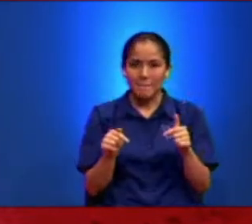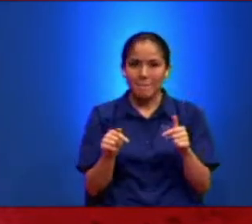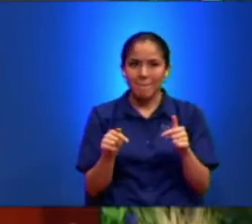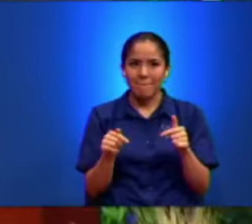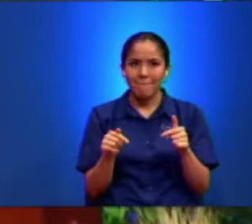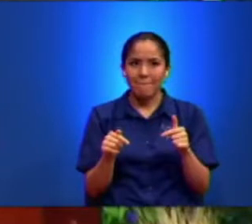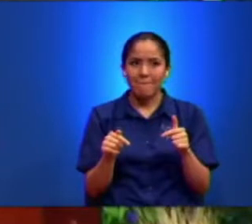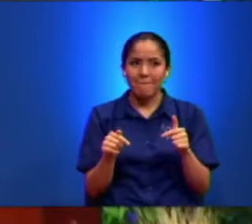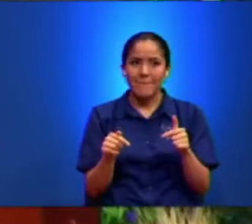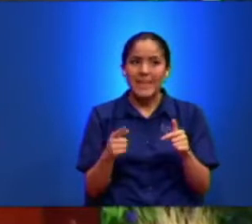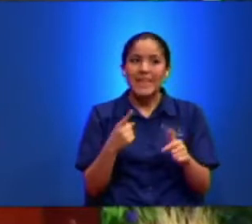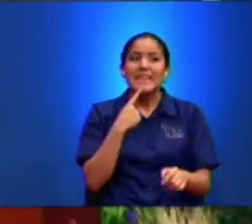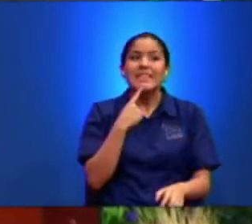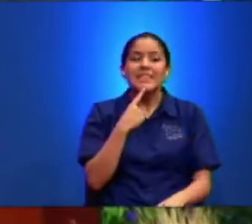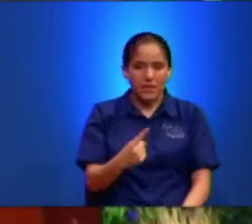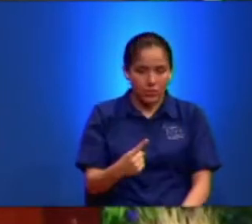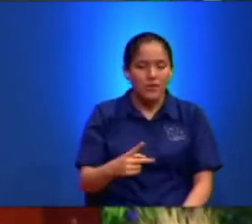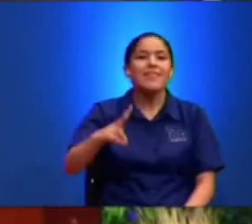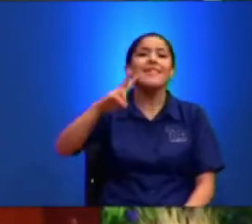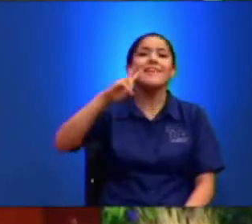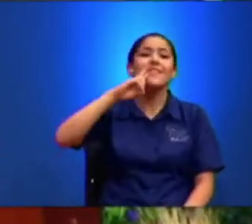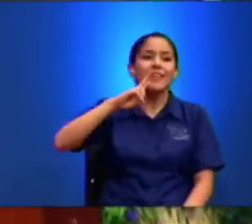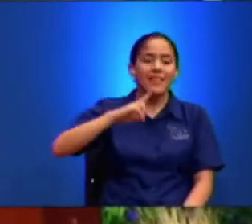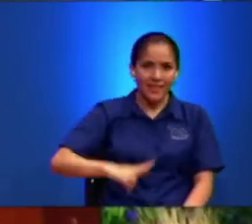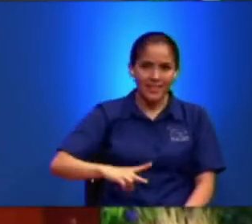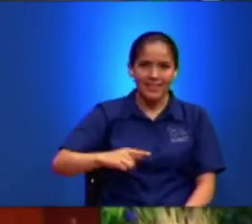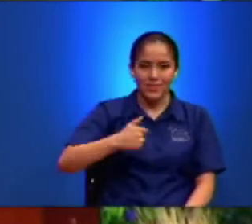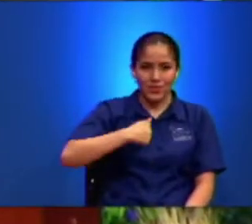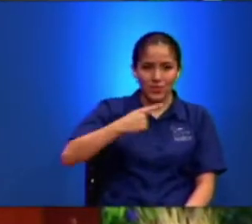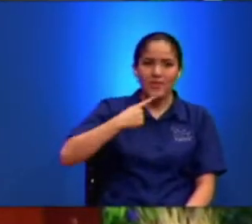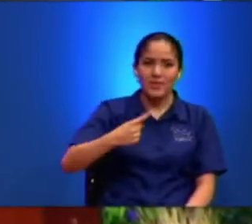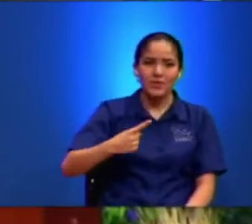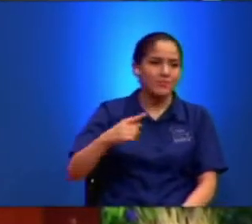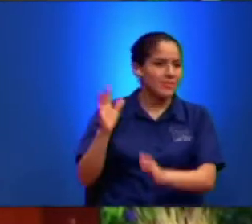Y Les Dijo De Cierto Les Digo Y Jesús No Se Equivoca